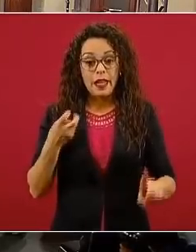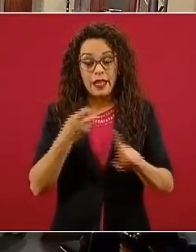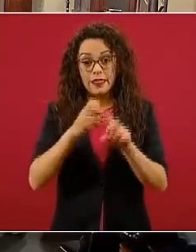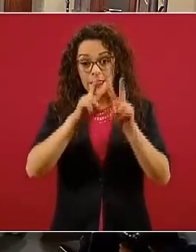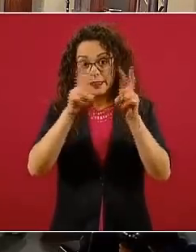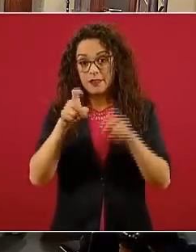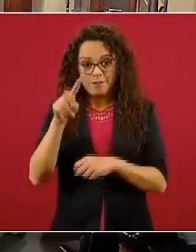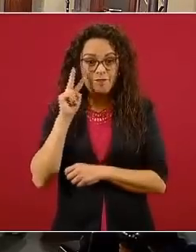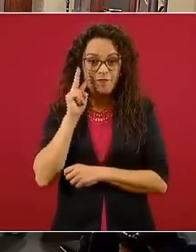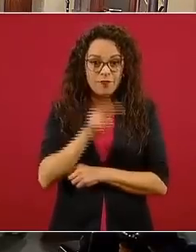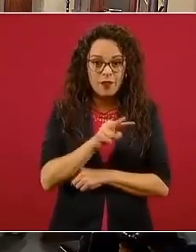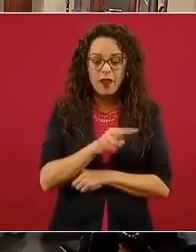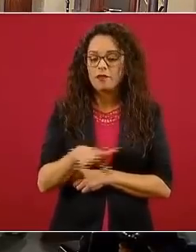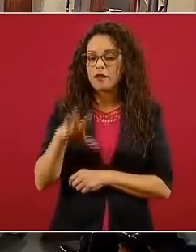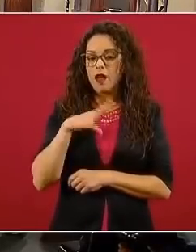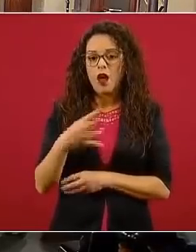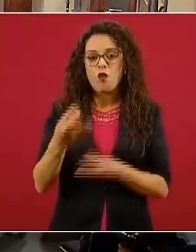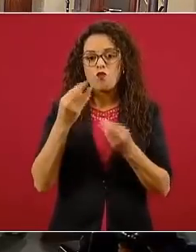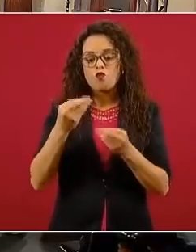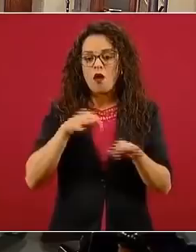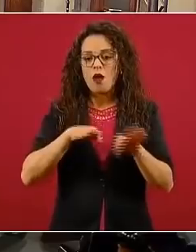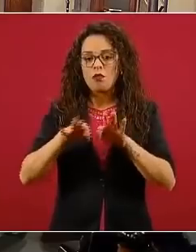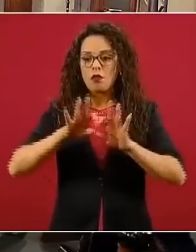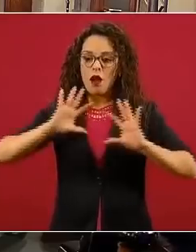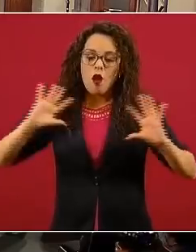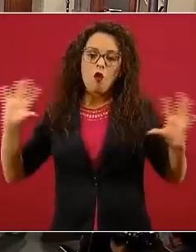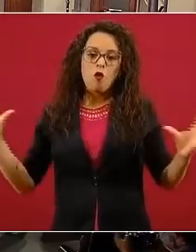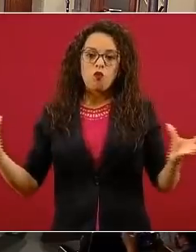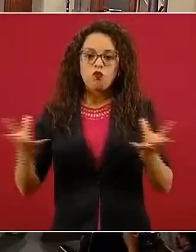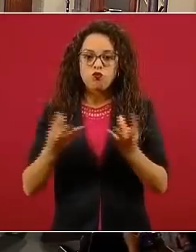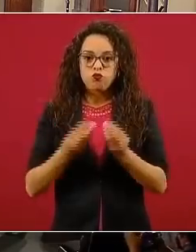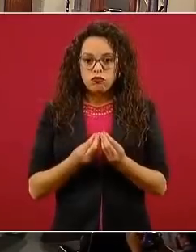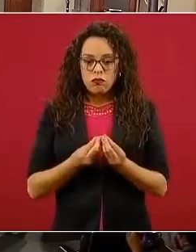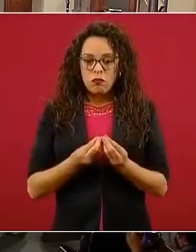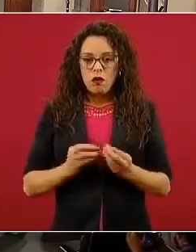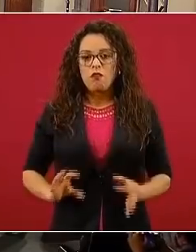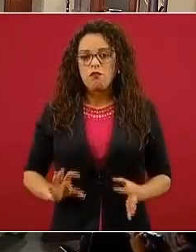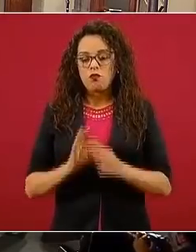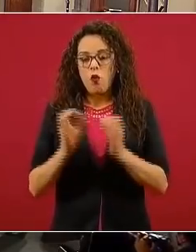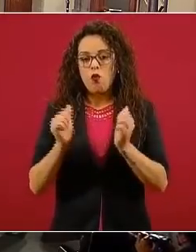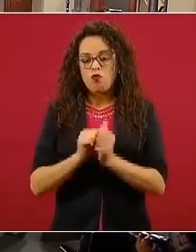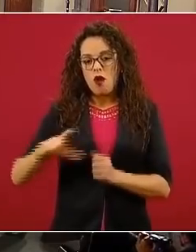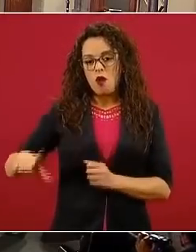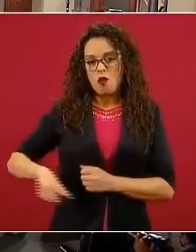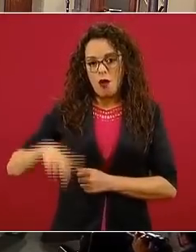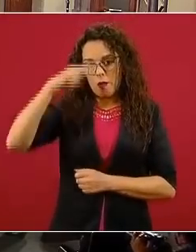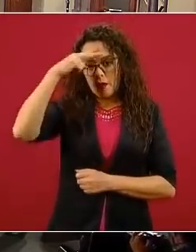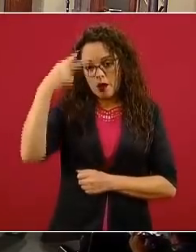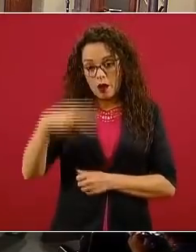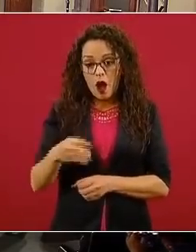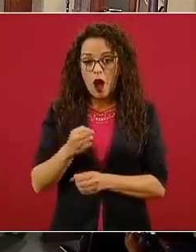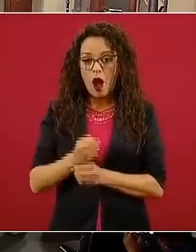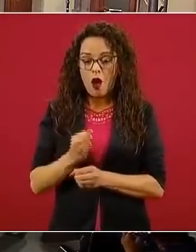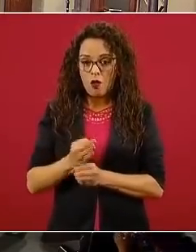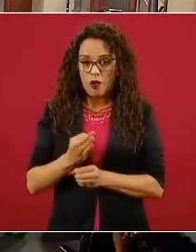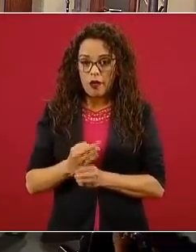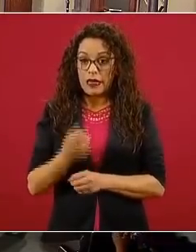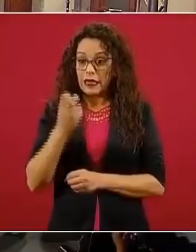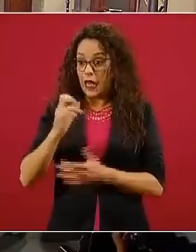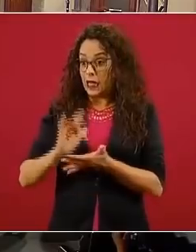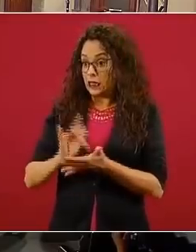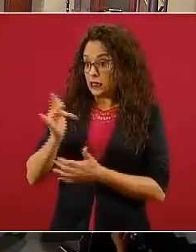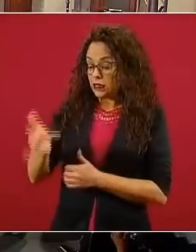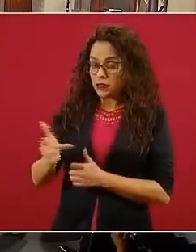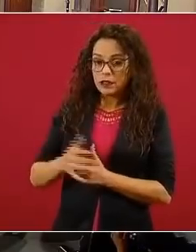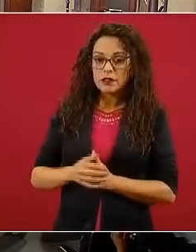representa mucho del trabajo integrado que hay en el Gobierno de México actualmente y que ha permitido esta